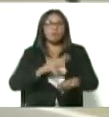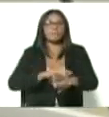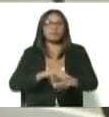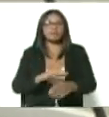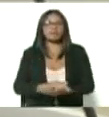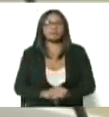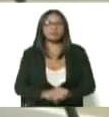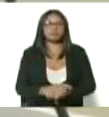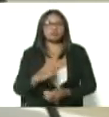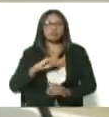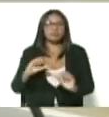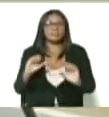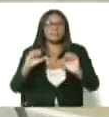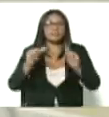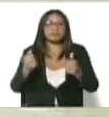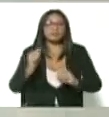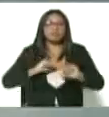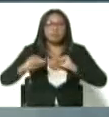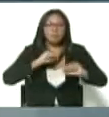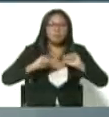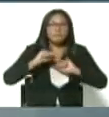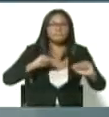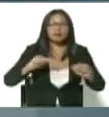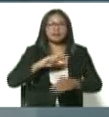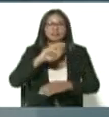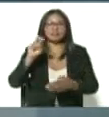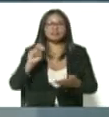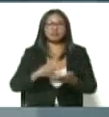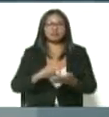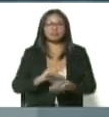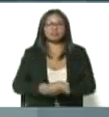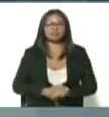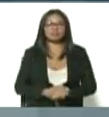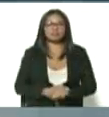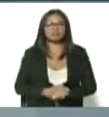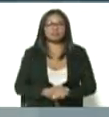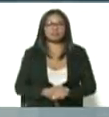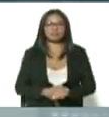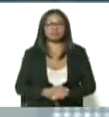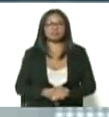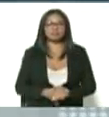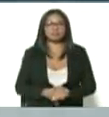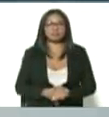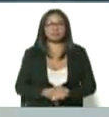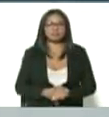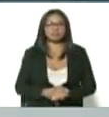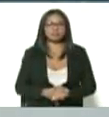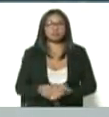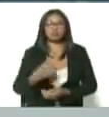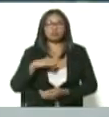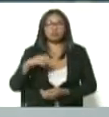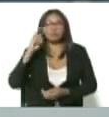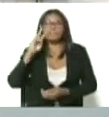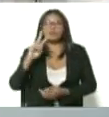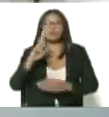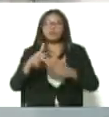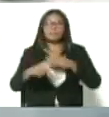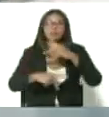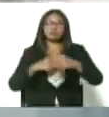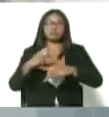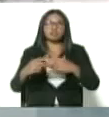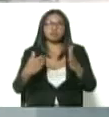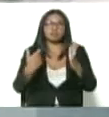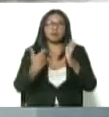bueno, estamos ya, inicia el despliegue a nivel nacional. Habíamos visto que el proceso de